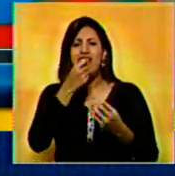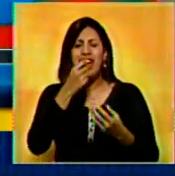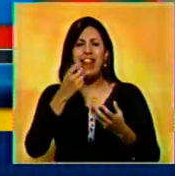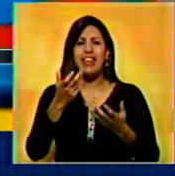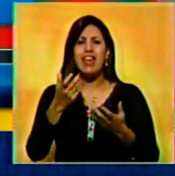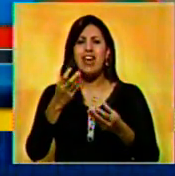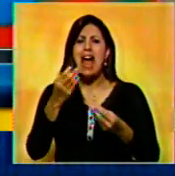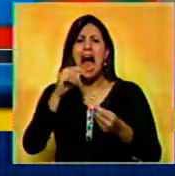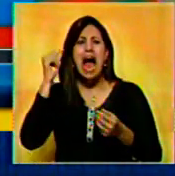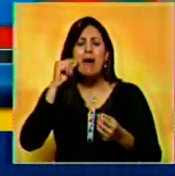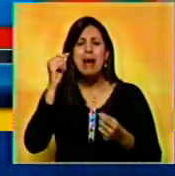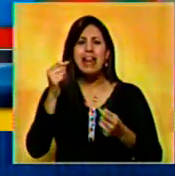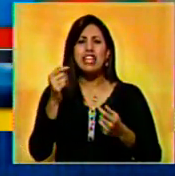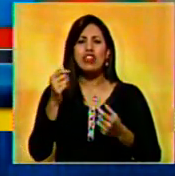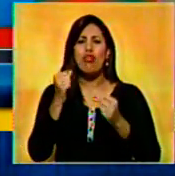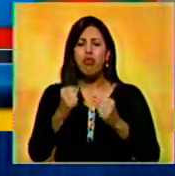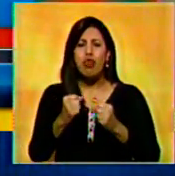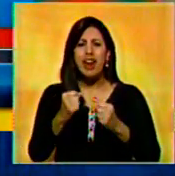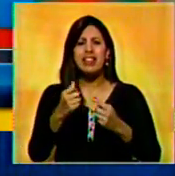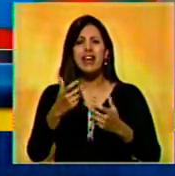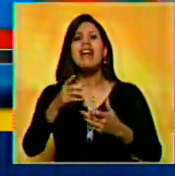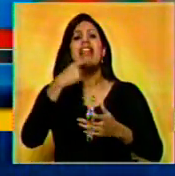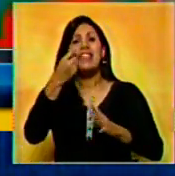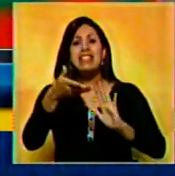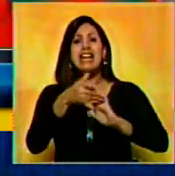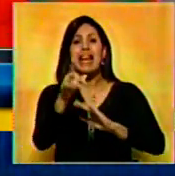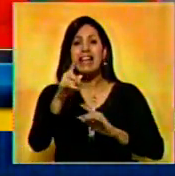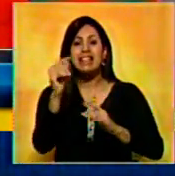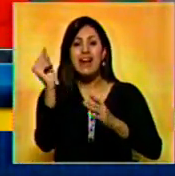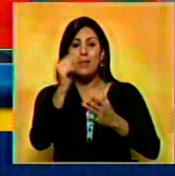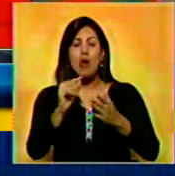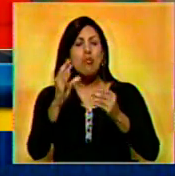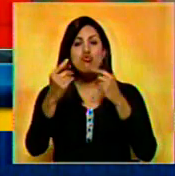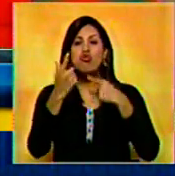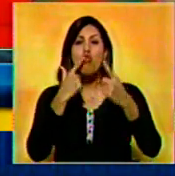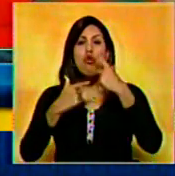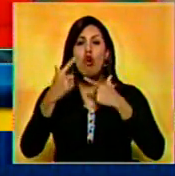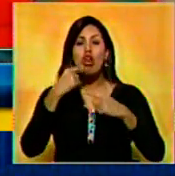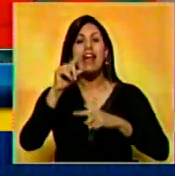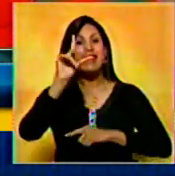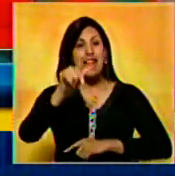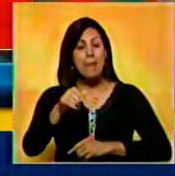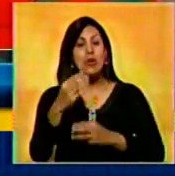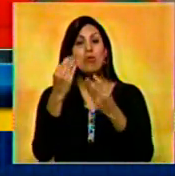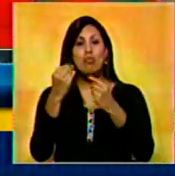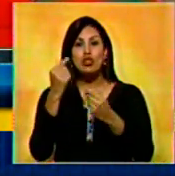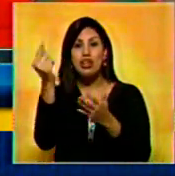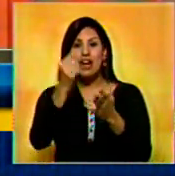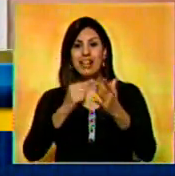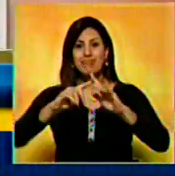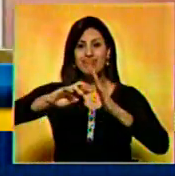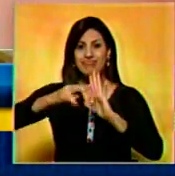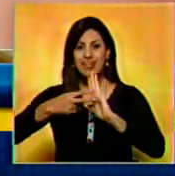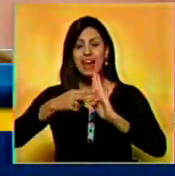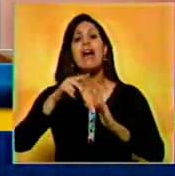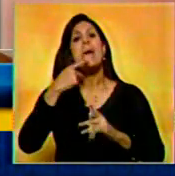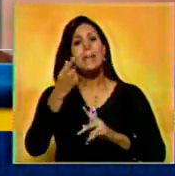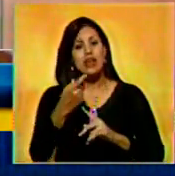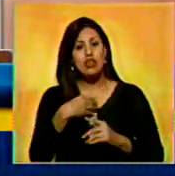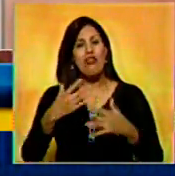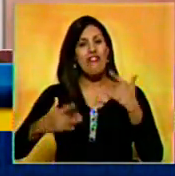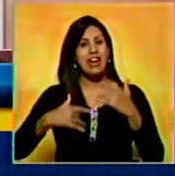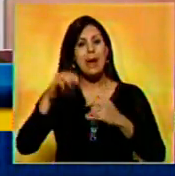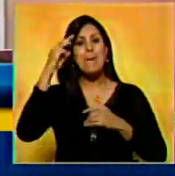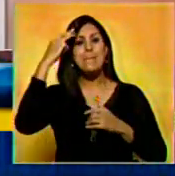esmeralda, amarillo tostado. Así que fue una colección de mucho color y también de mucha arquitectura. Estoy feliz que